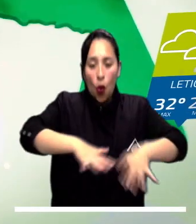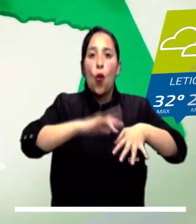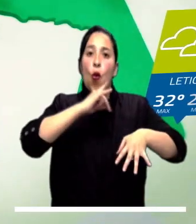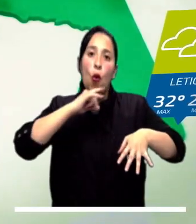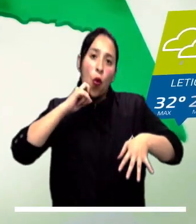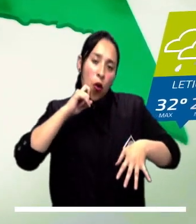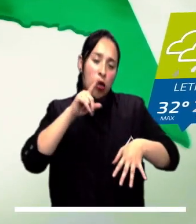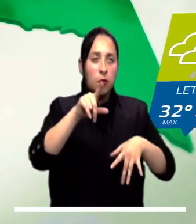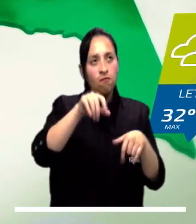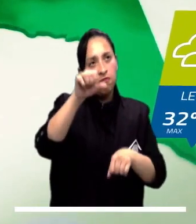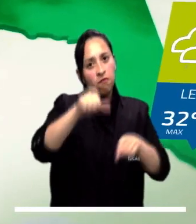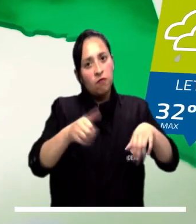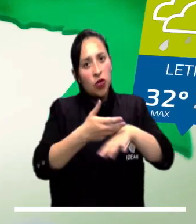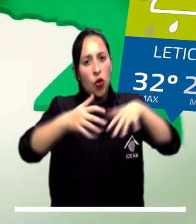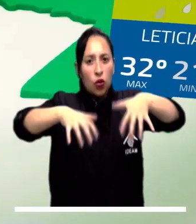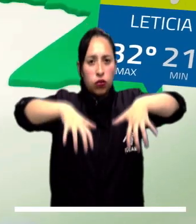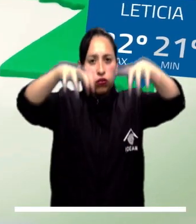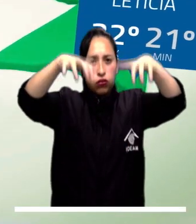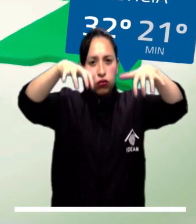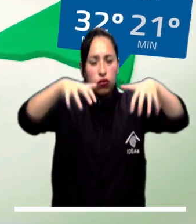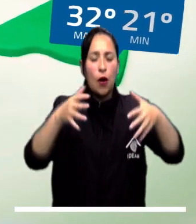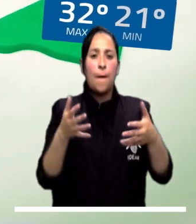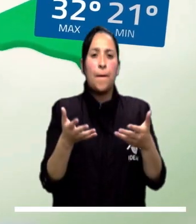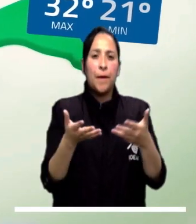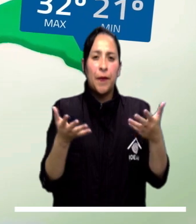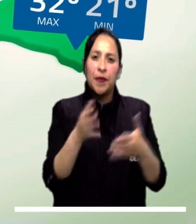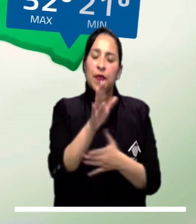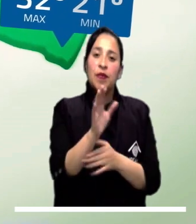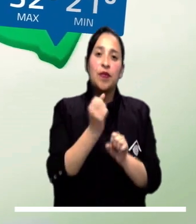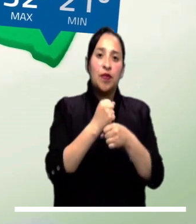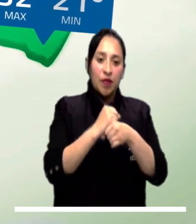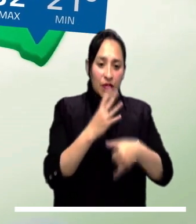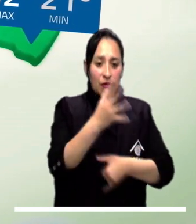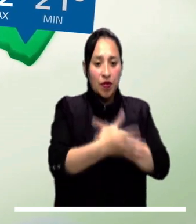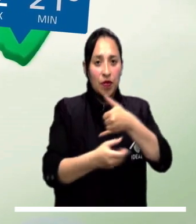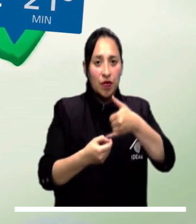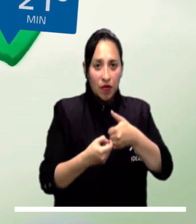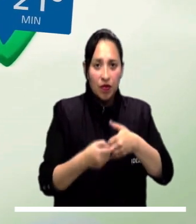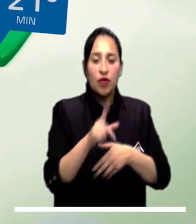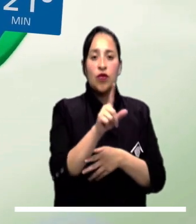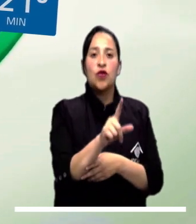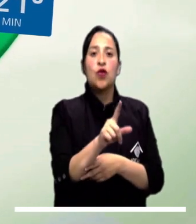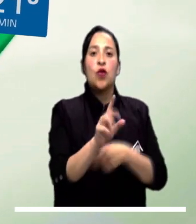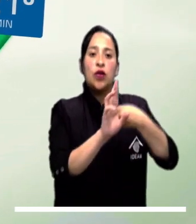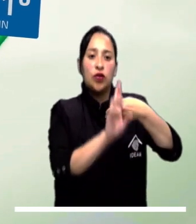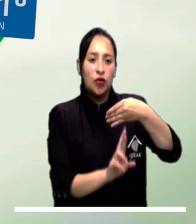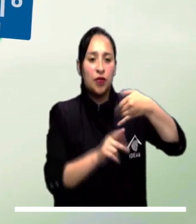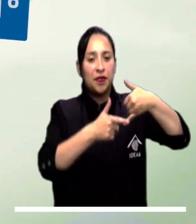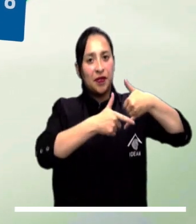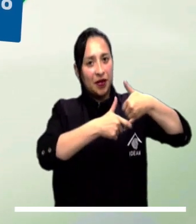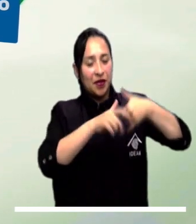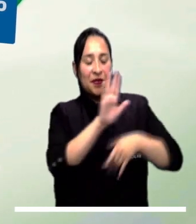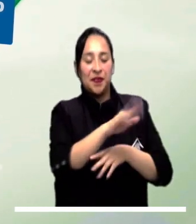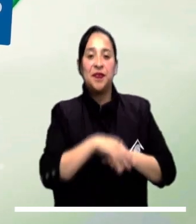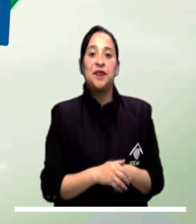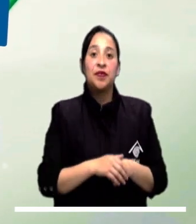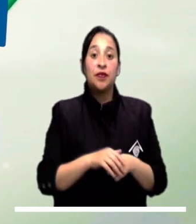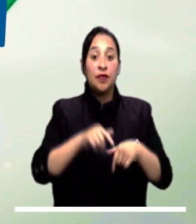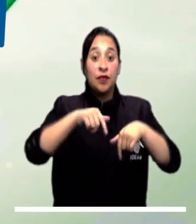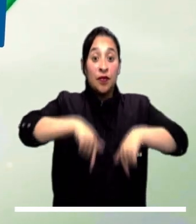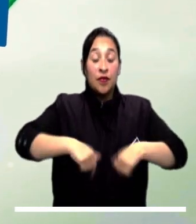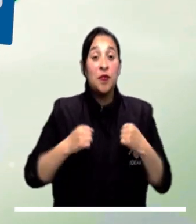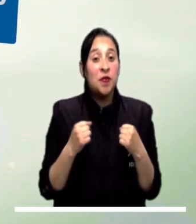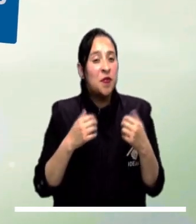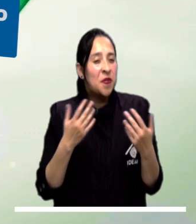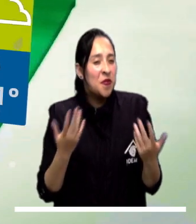promete tiempo seco sobre gran parte del área, sin embargo, lluvias dispersas podrían precipitarse sobre Guainía, norte de Baupés y sur de